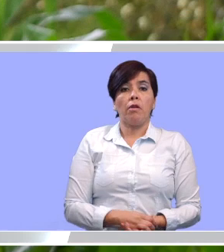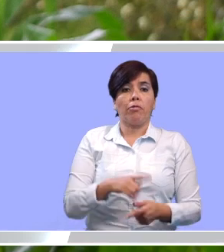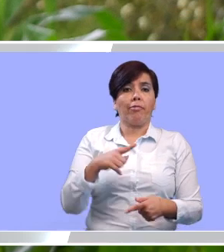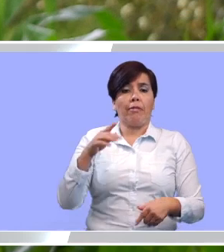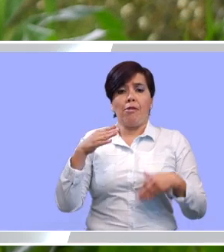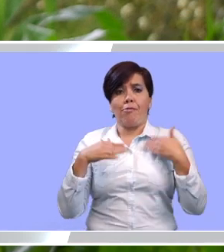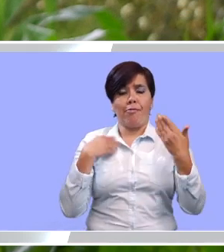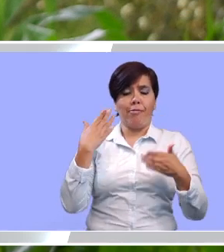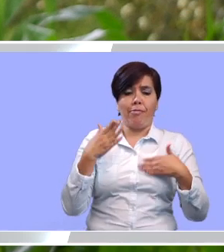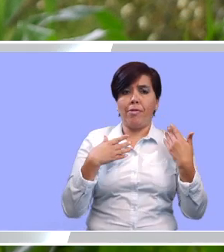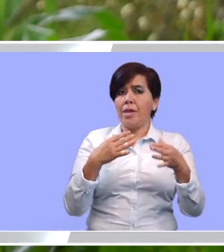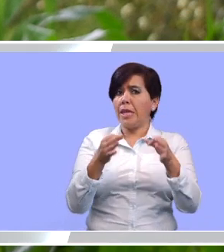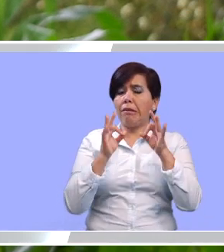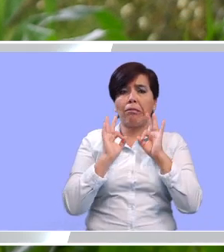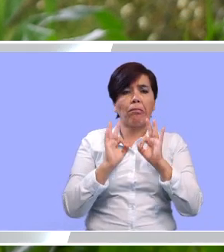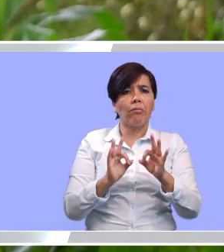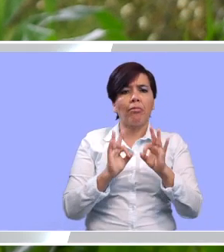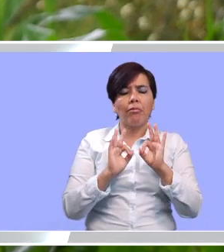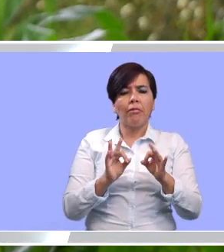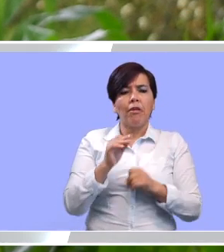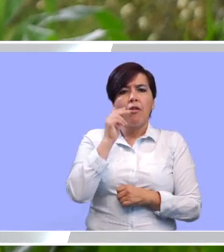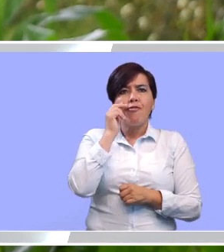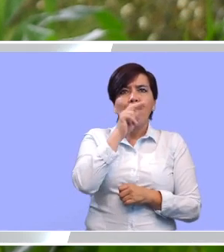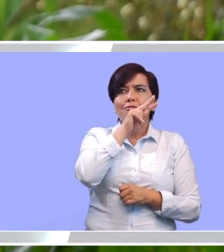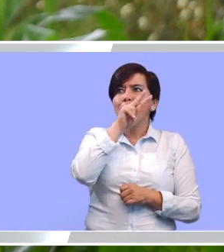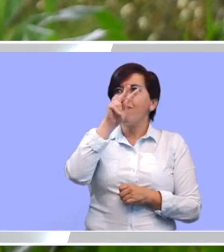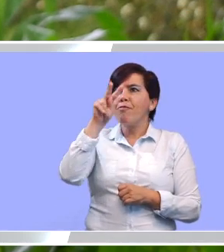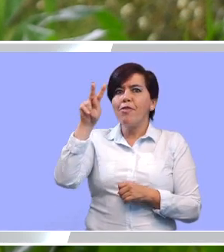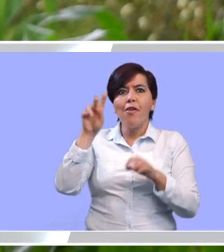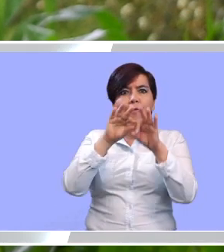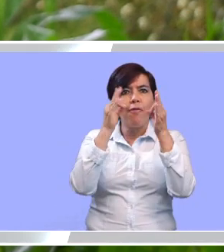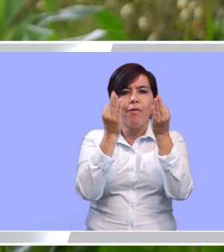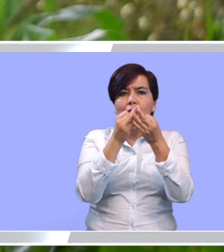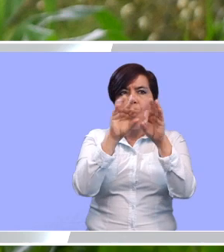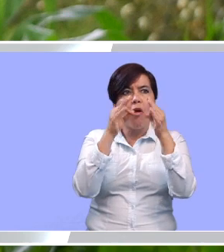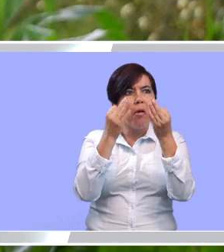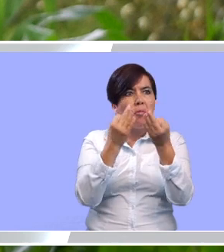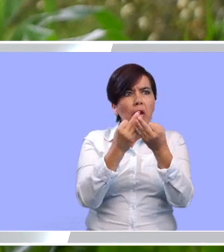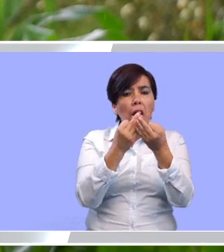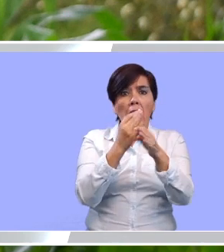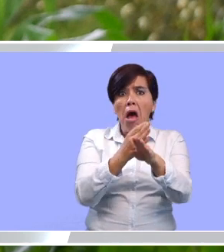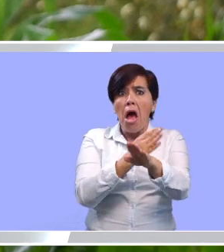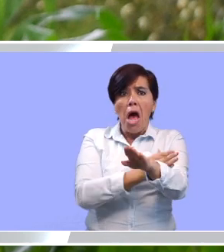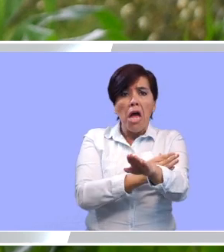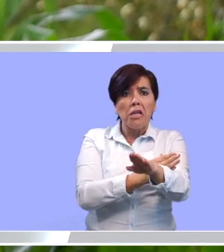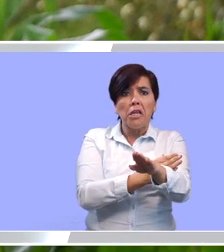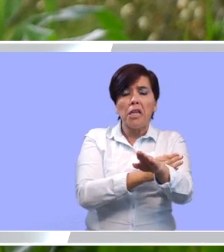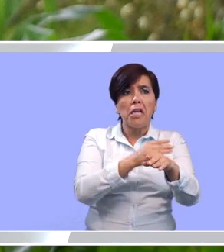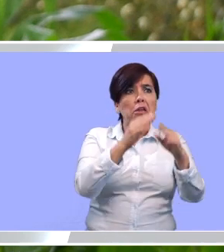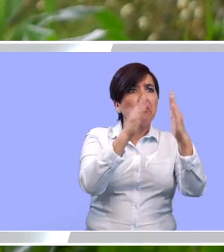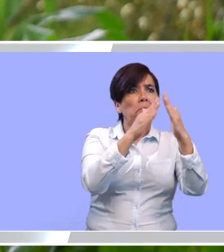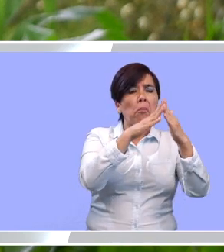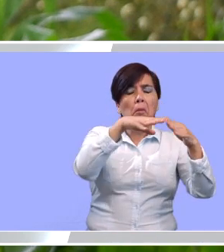Bueno, la satisfacción de nosotros es muy grande porque uno ver estas familias que nunca